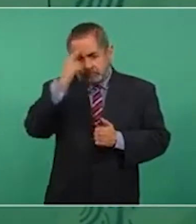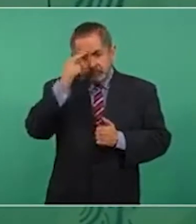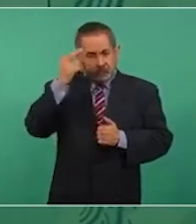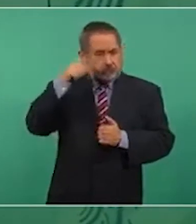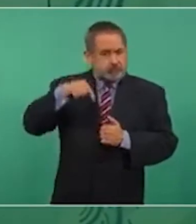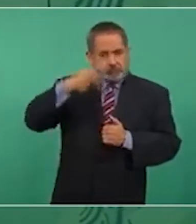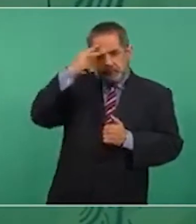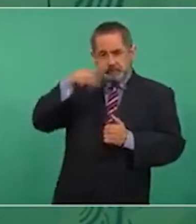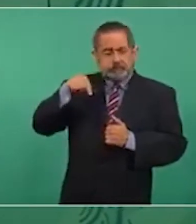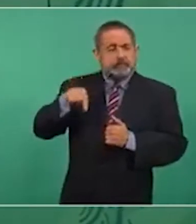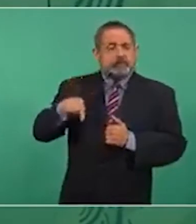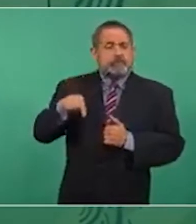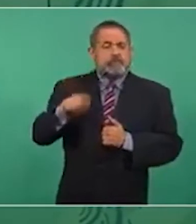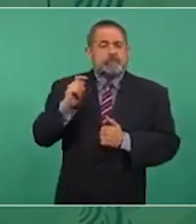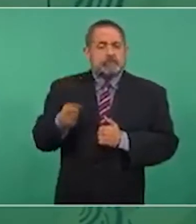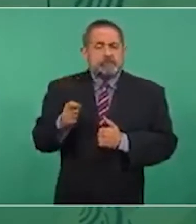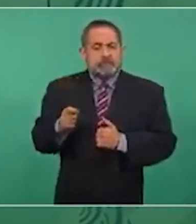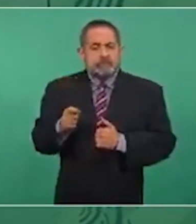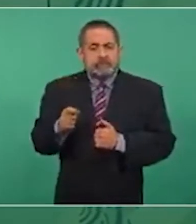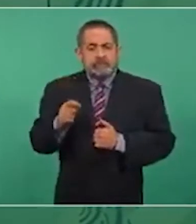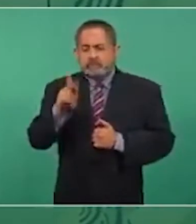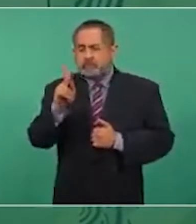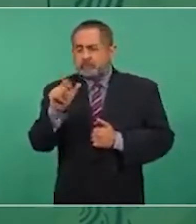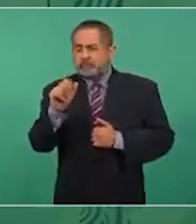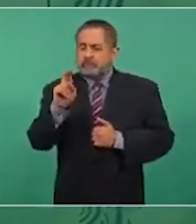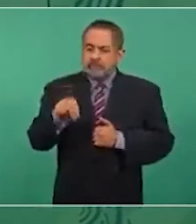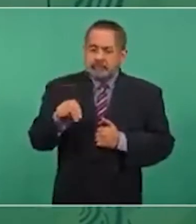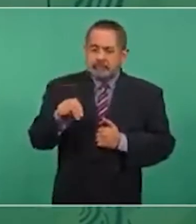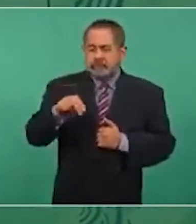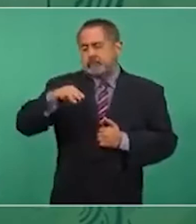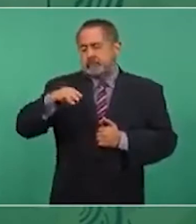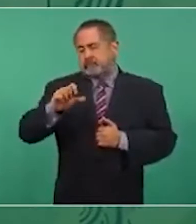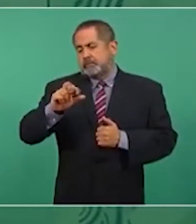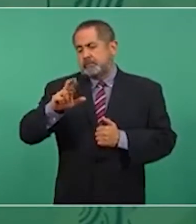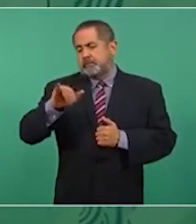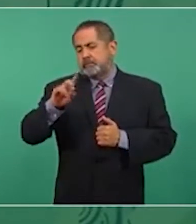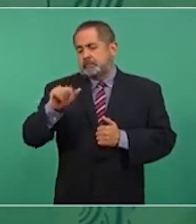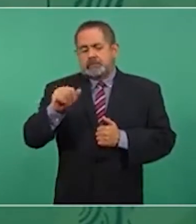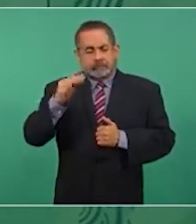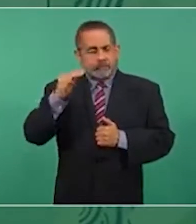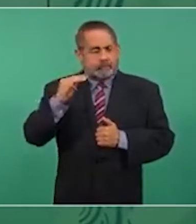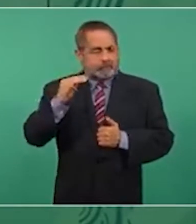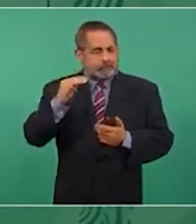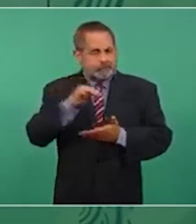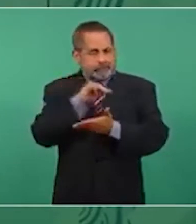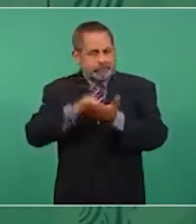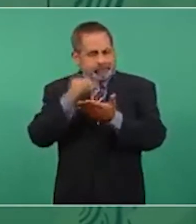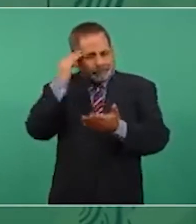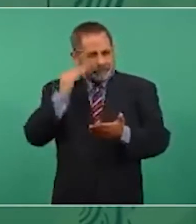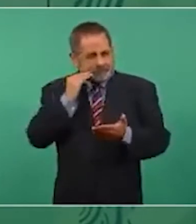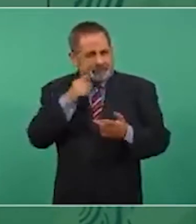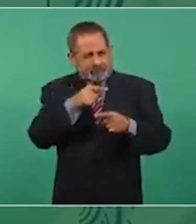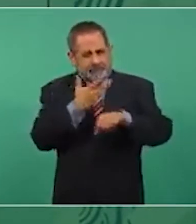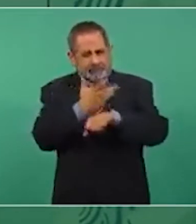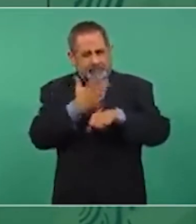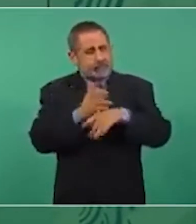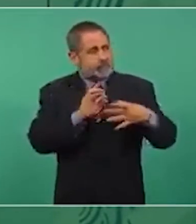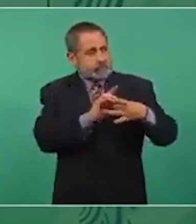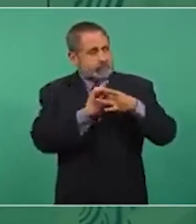fue el llamado Plan Mérida, que consistió,